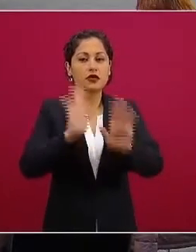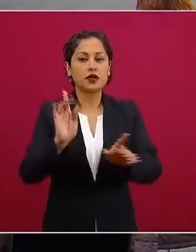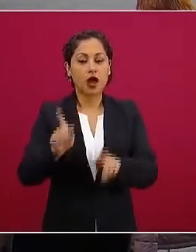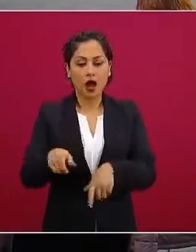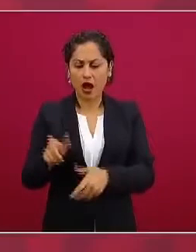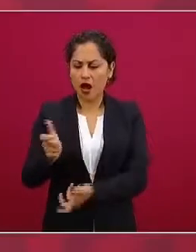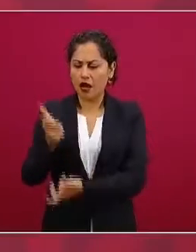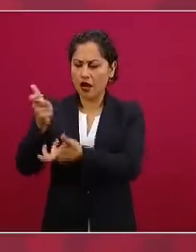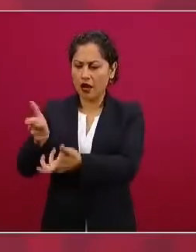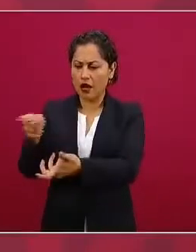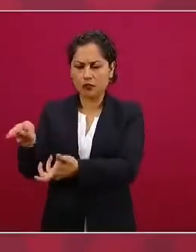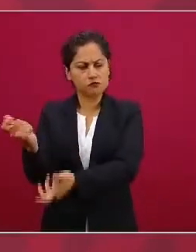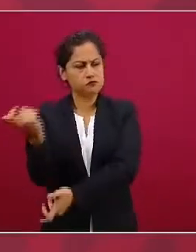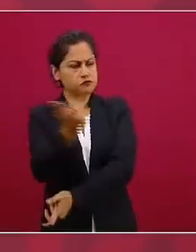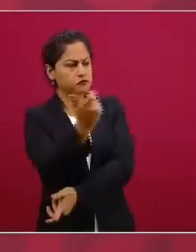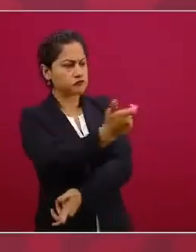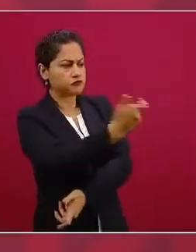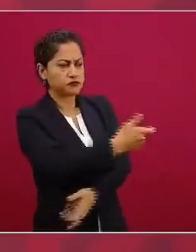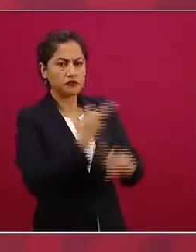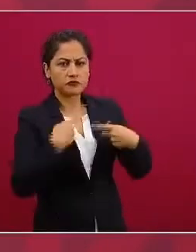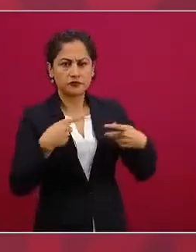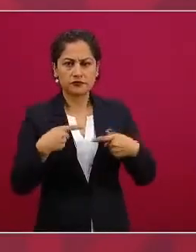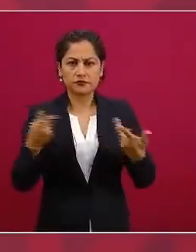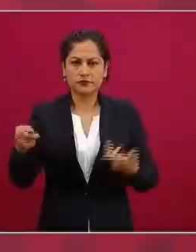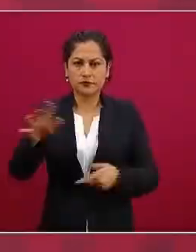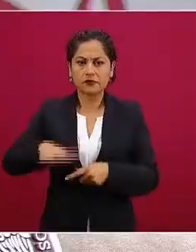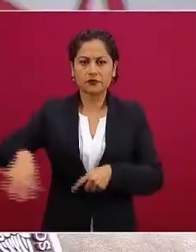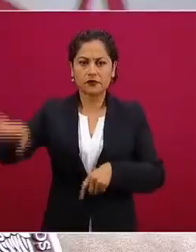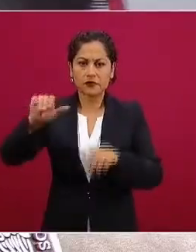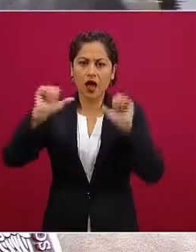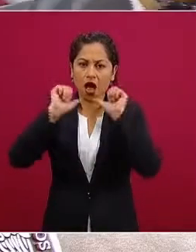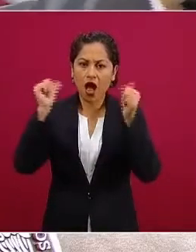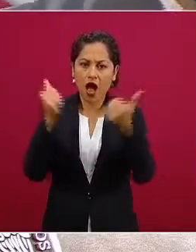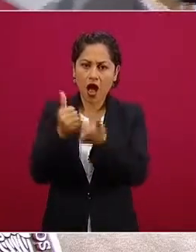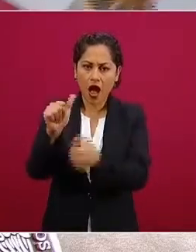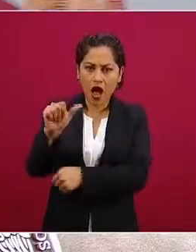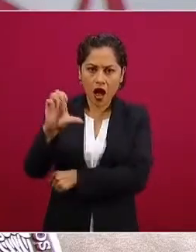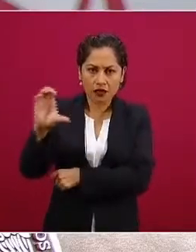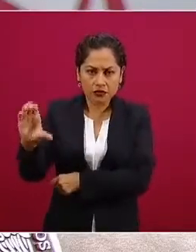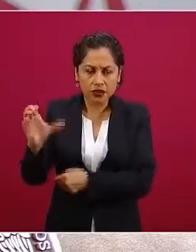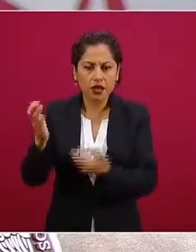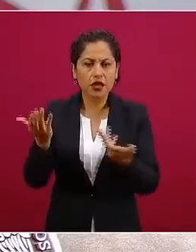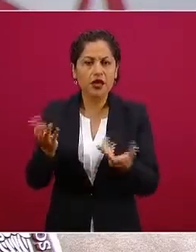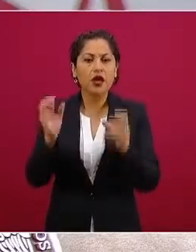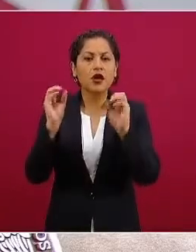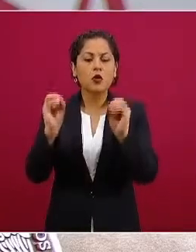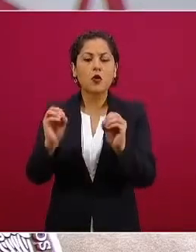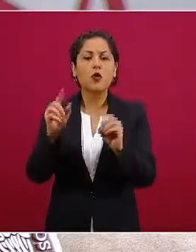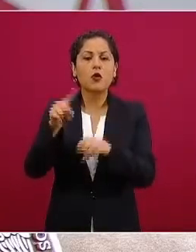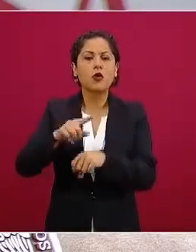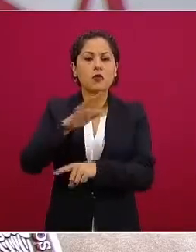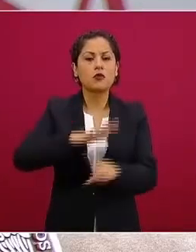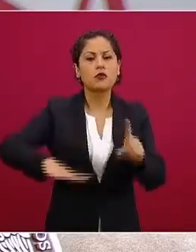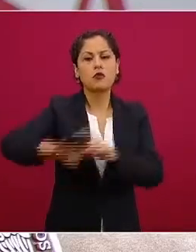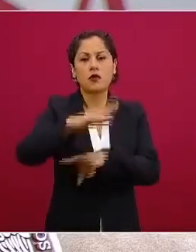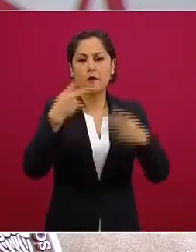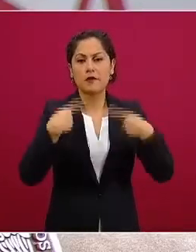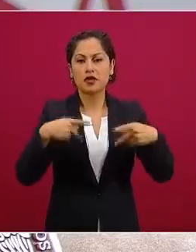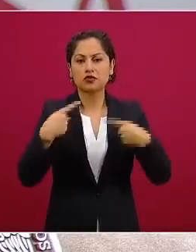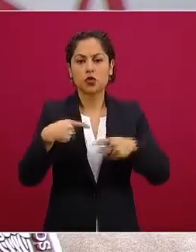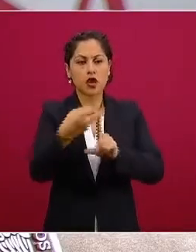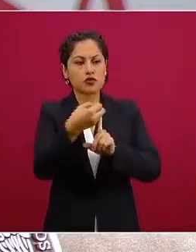a organizaciones sociales organizaciones de la llamada sociedad civil